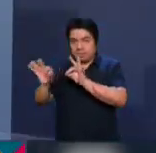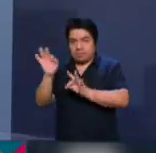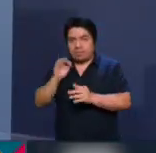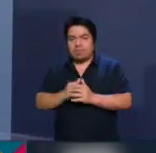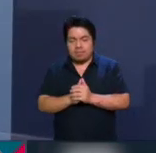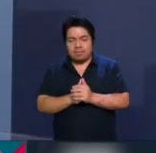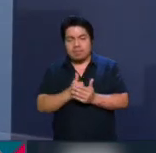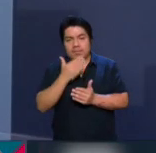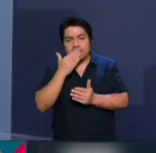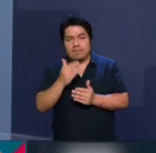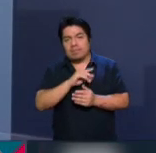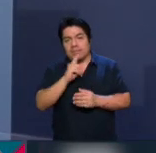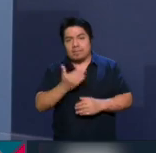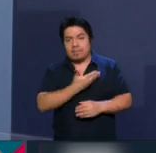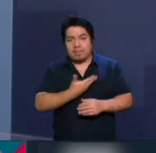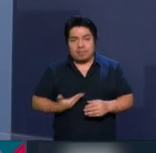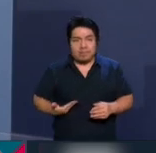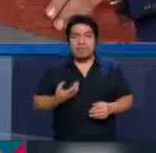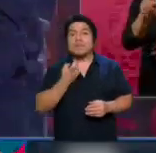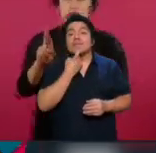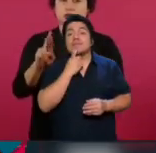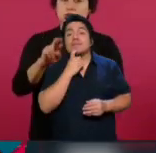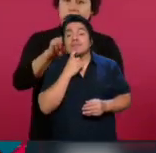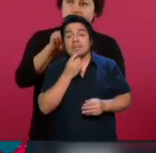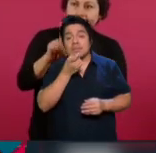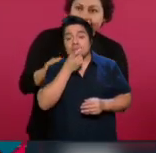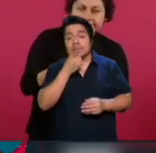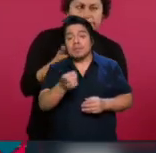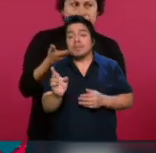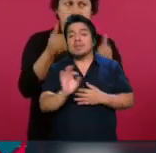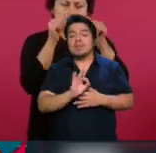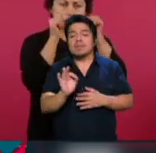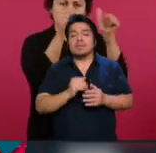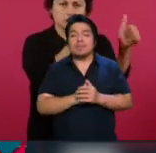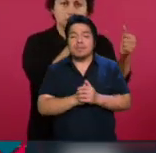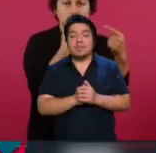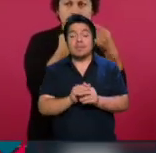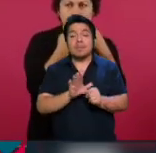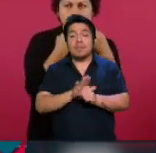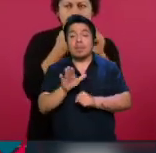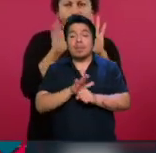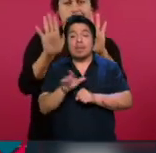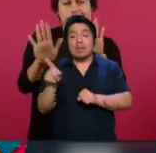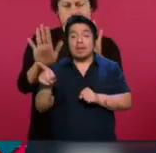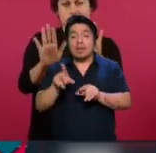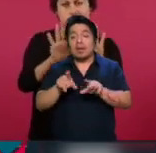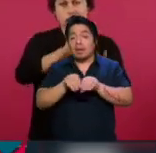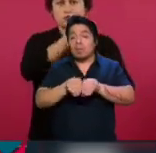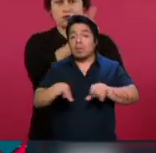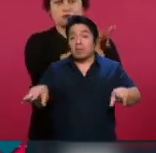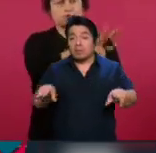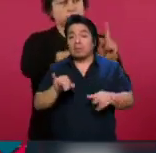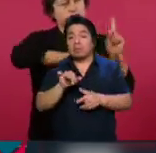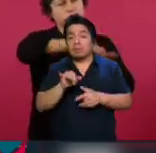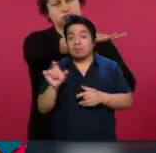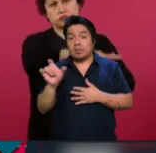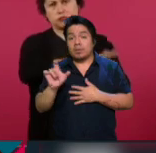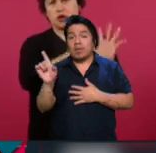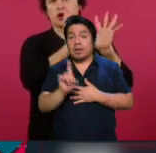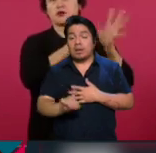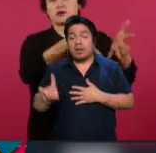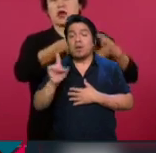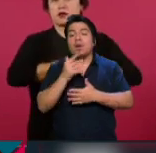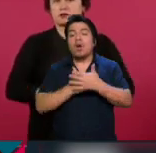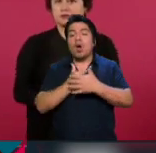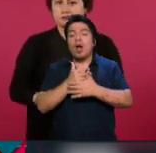Por su parte, el presidente López Obrador consideró la posibilidad de publicar la reforma judicial en el Diario Oficial de la Federación este domingo 15